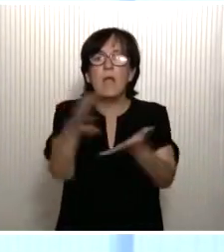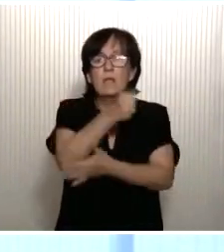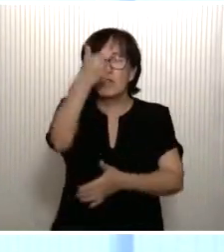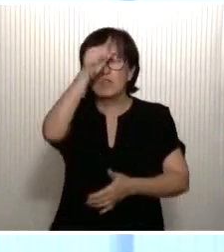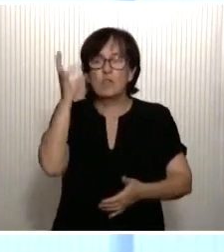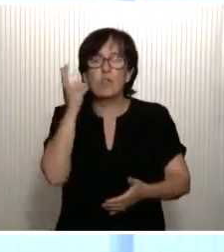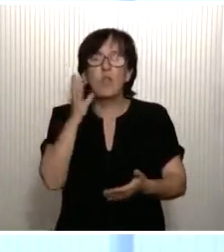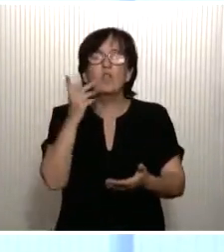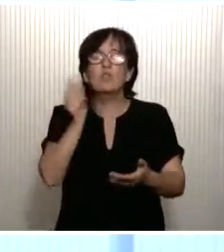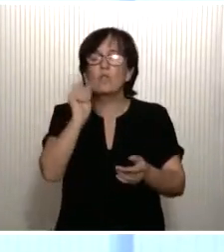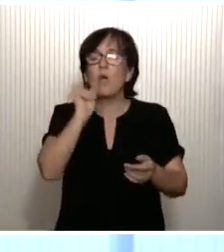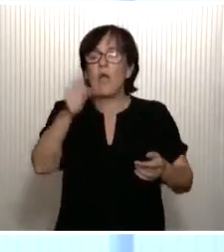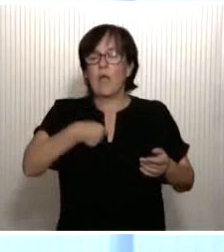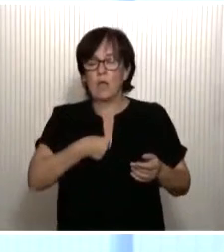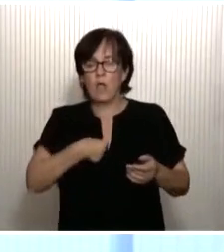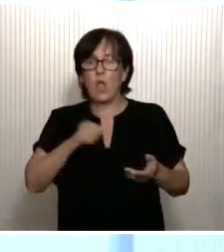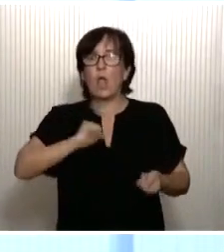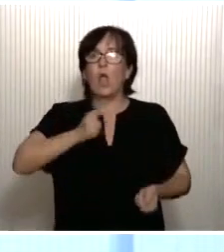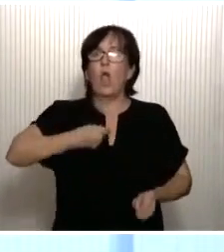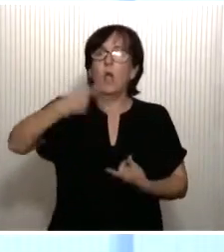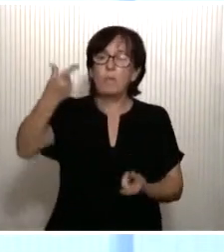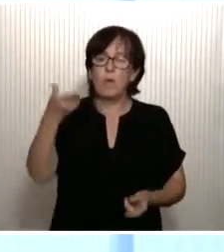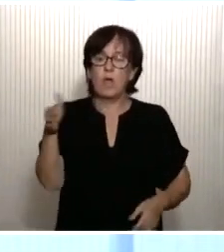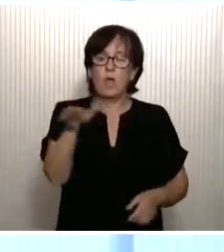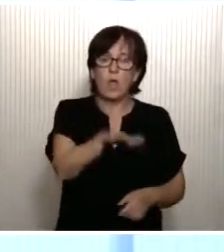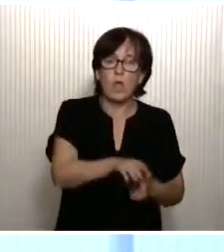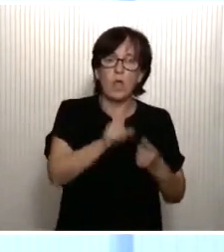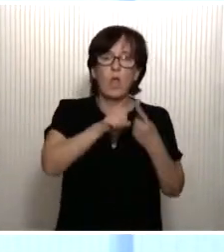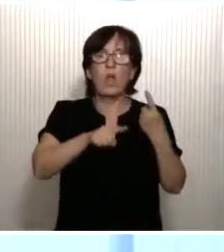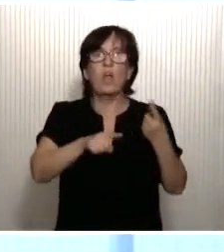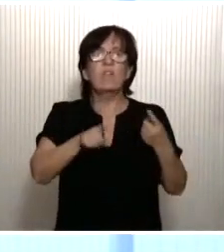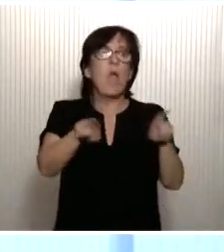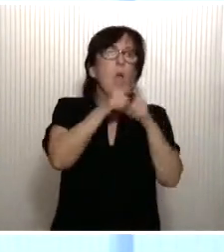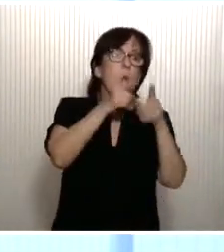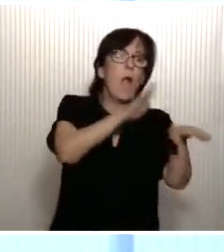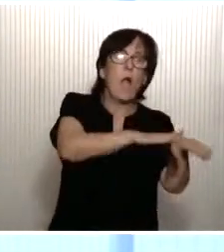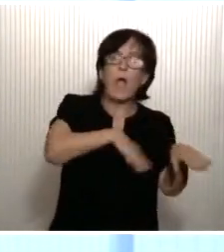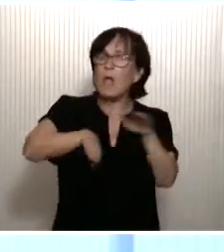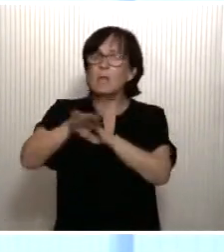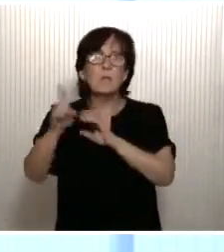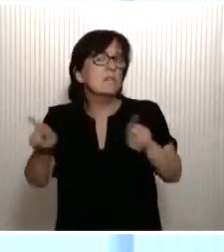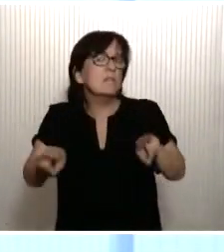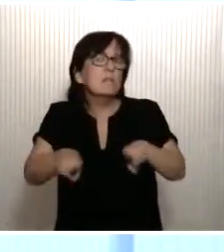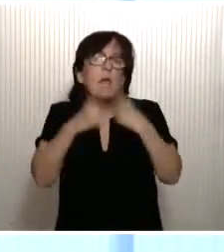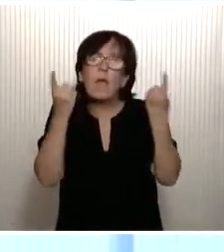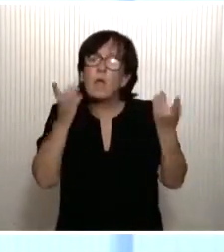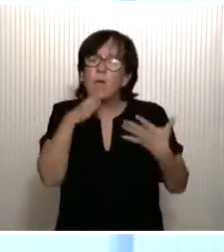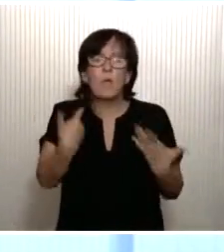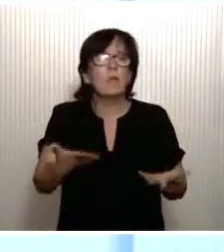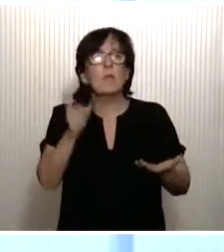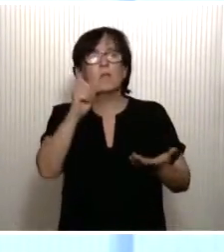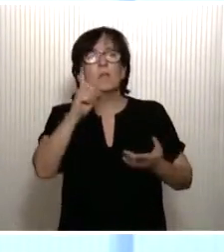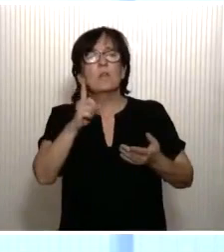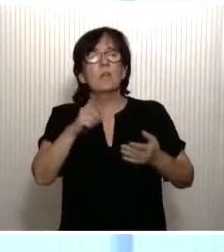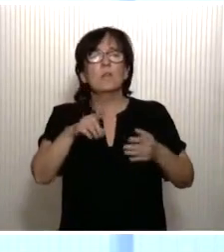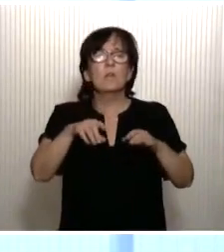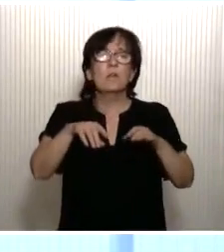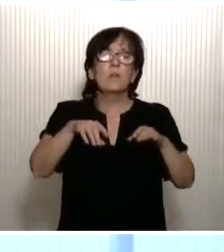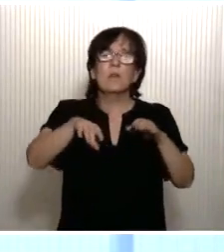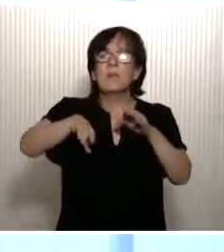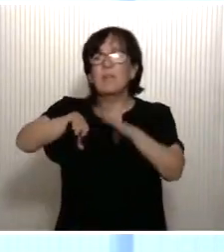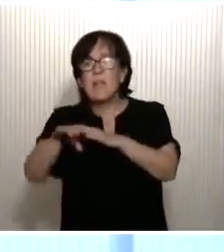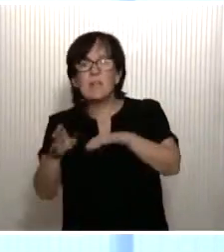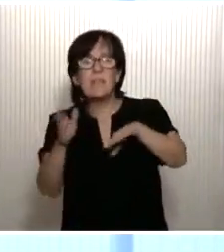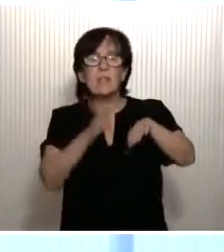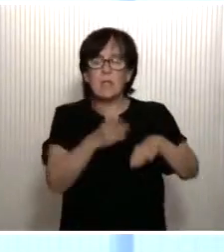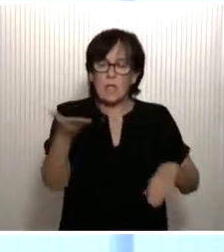No hay contagiados, ni hospitalizados, ni fallecidos de uno u otro color político. No hay fallecidos de derechas o de izquierdas.